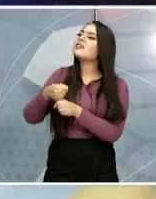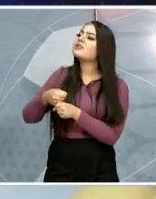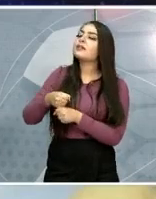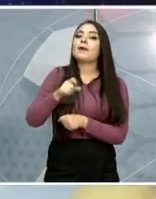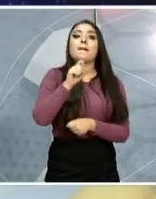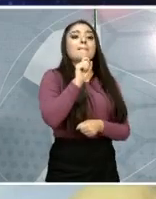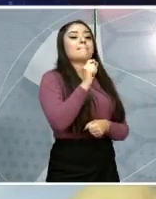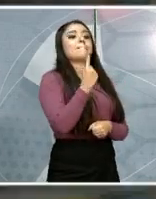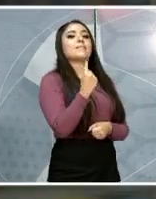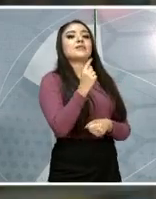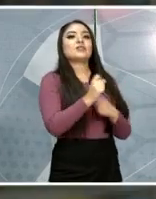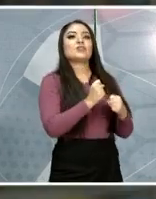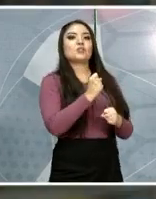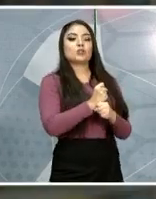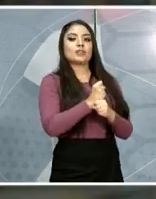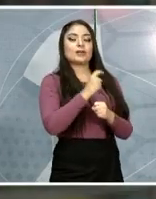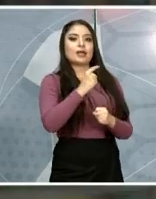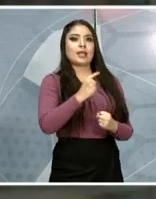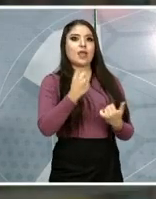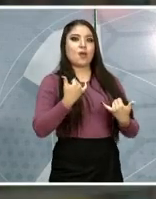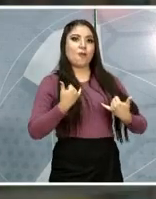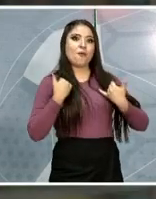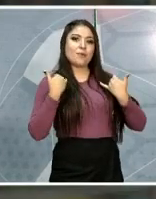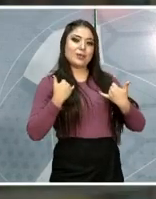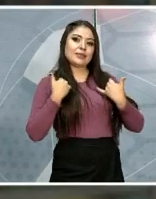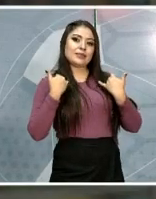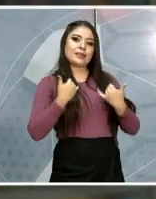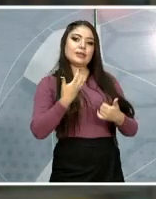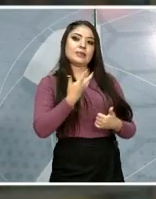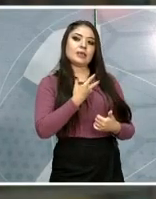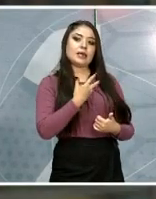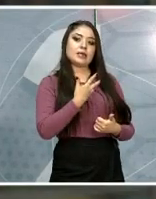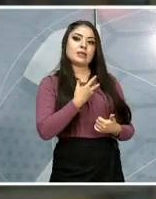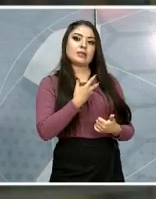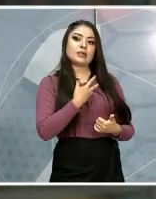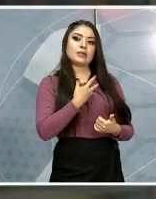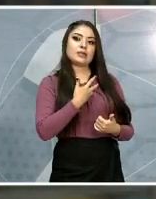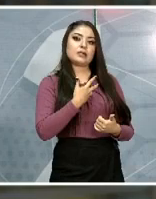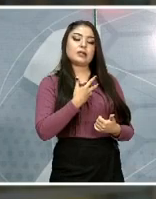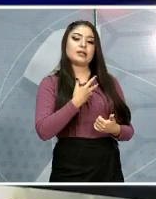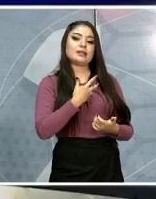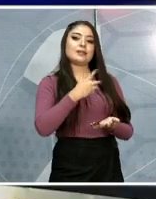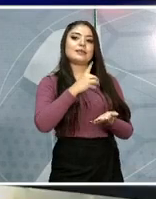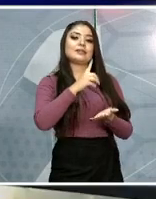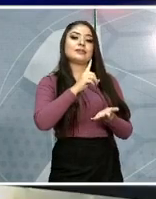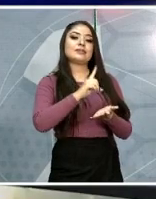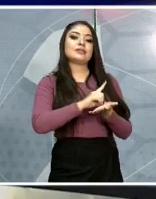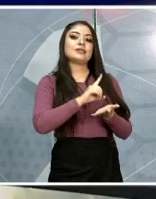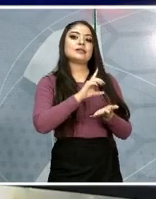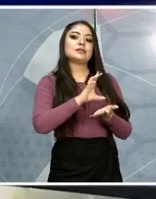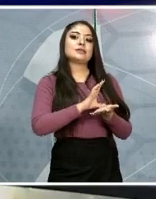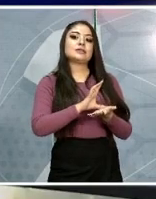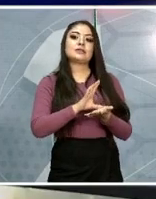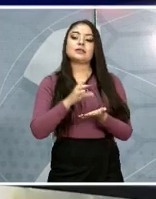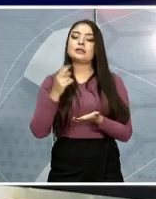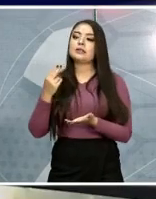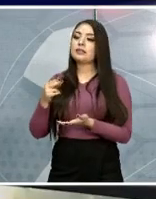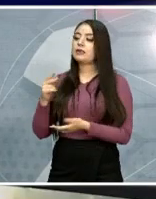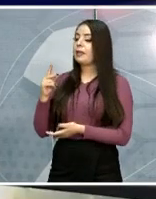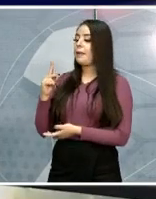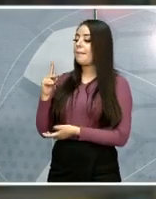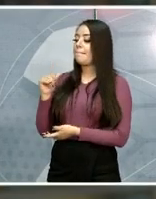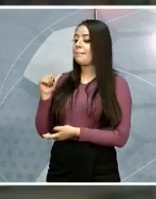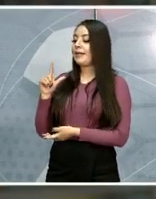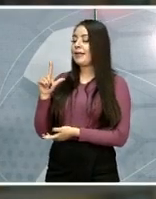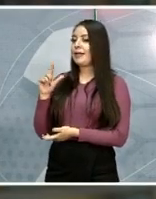años. Es una chica que tiene una capacidad distinta que se llama... Parálisis espástica. Parálisis